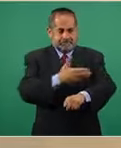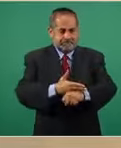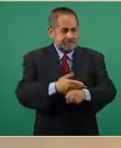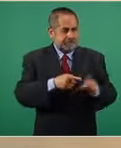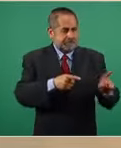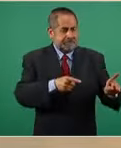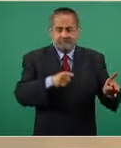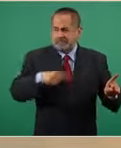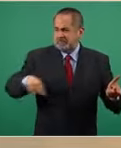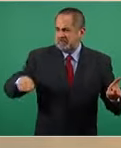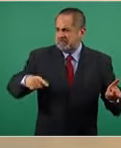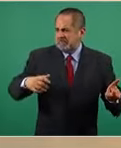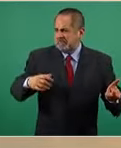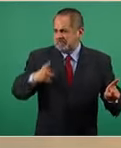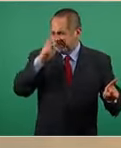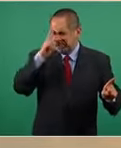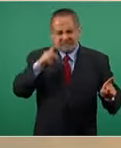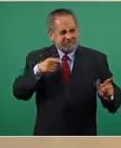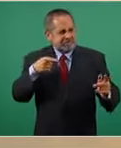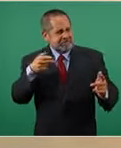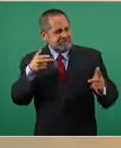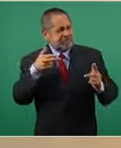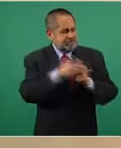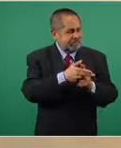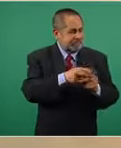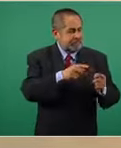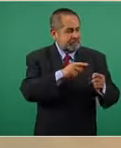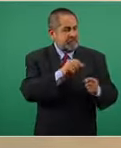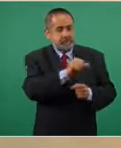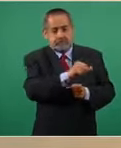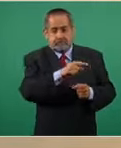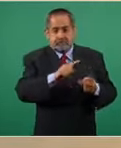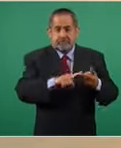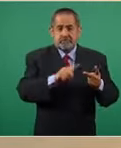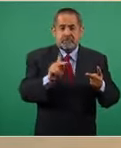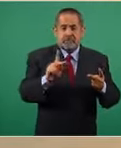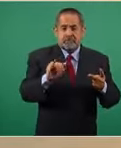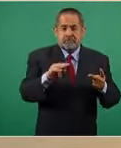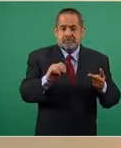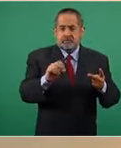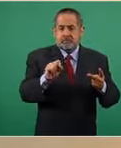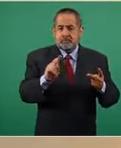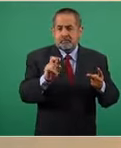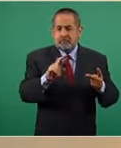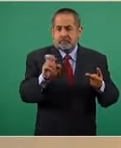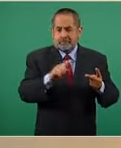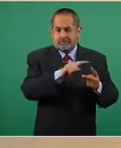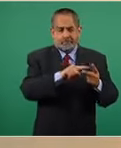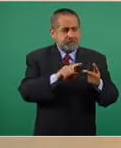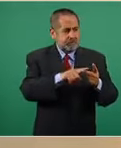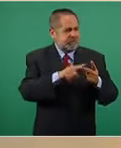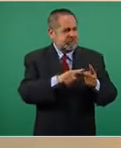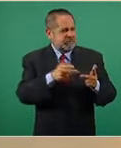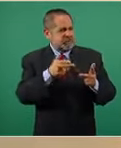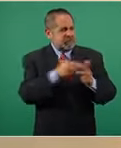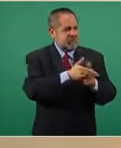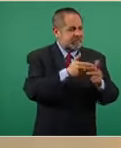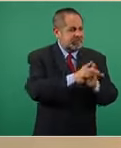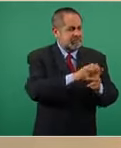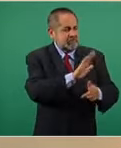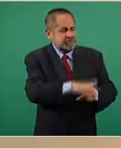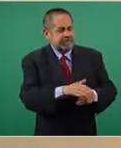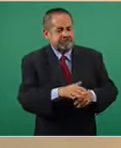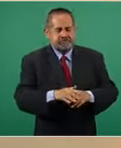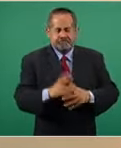Madero y del vicepresidente José María Pino Suárez, me dirijo a ustedes para